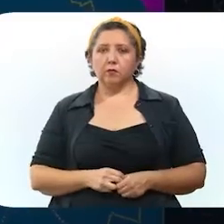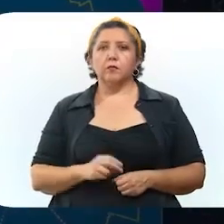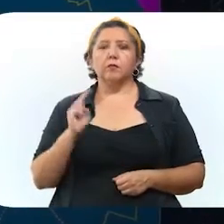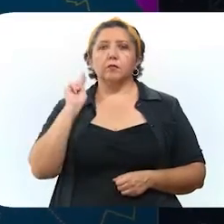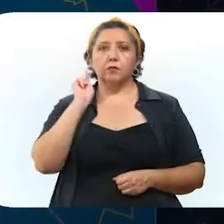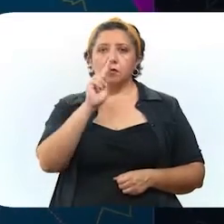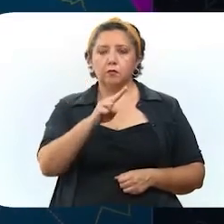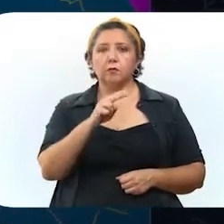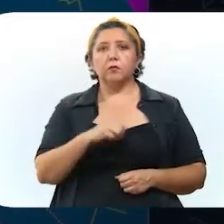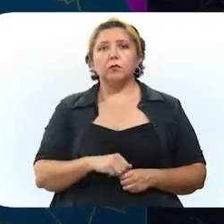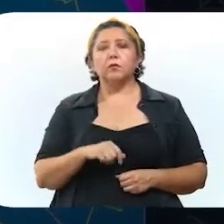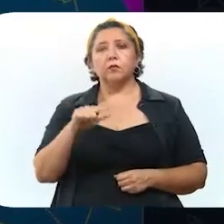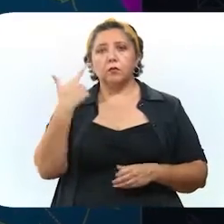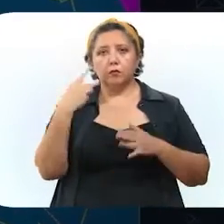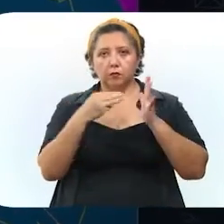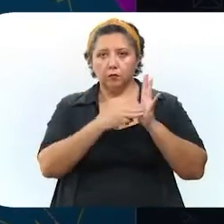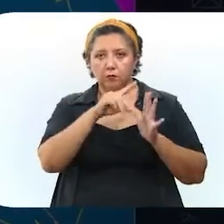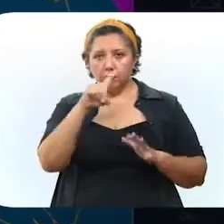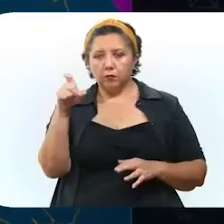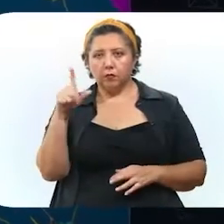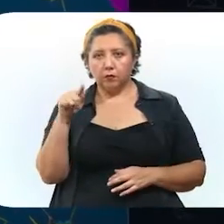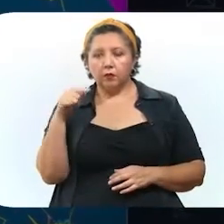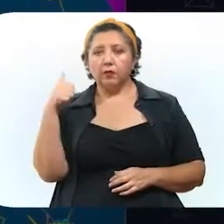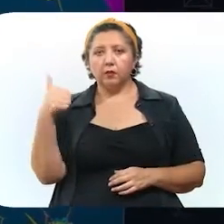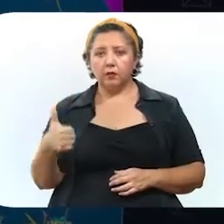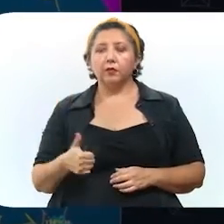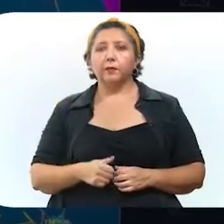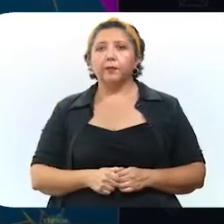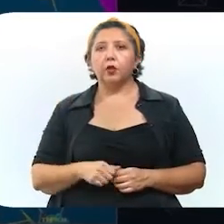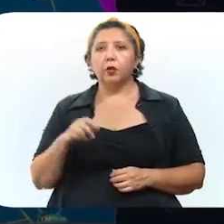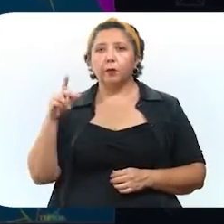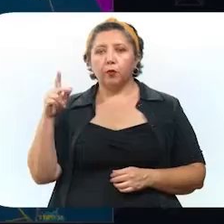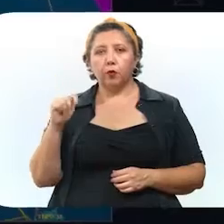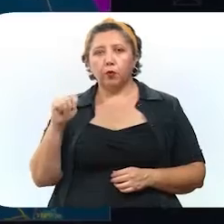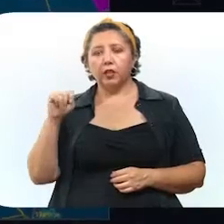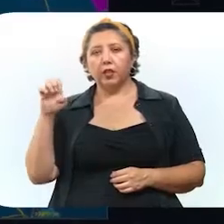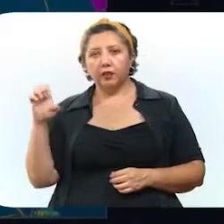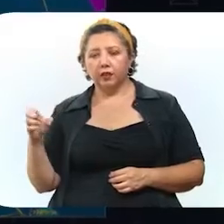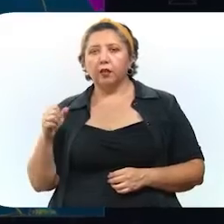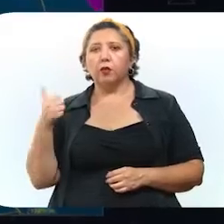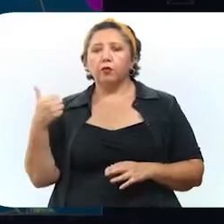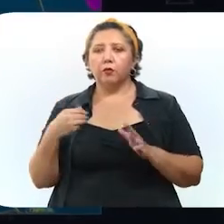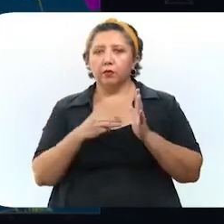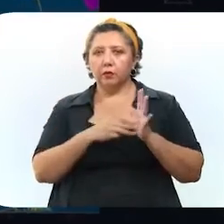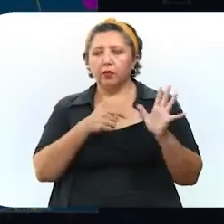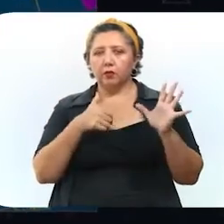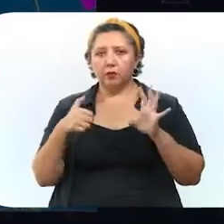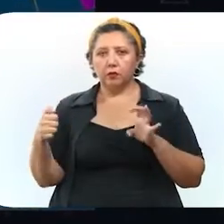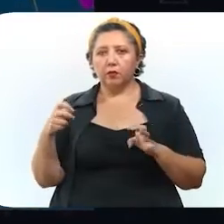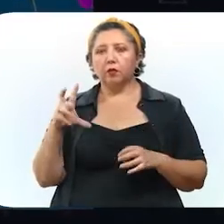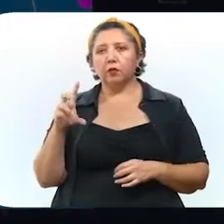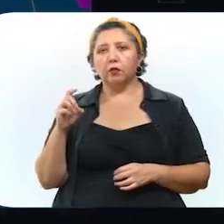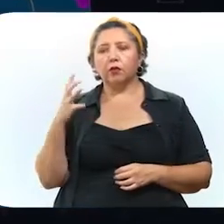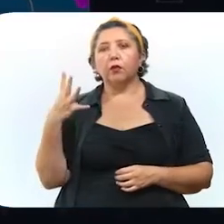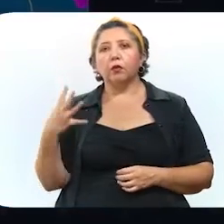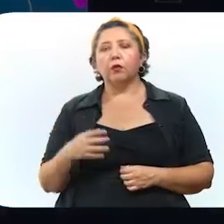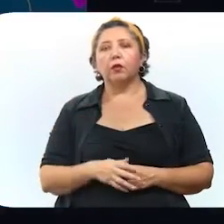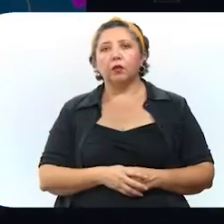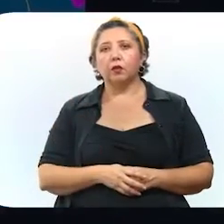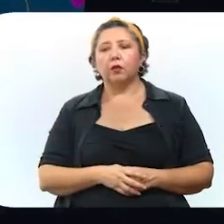en la zona norte, 12,176, en la zona oriente, 11,634,